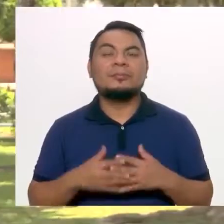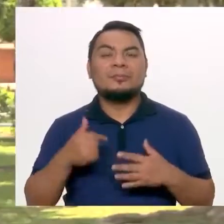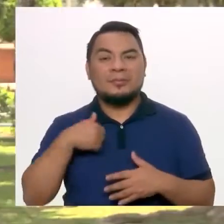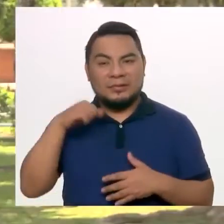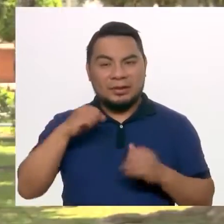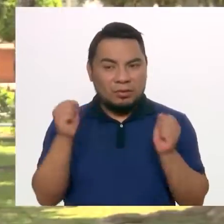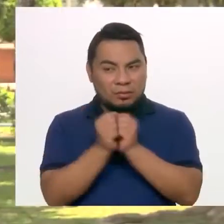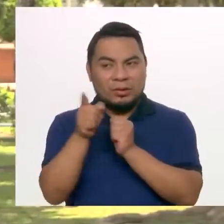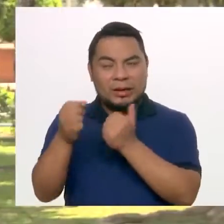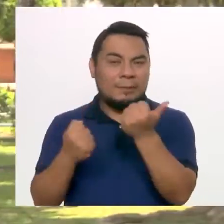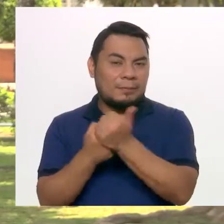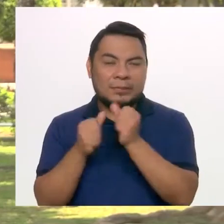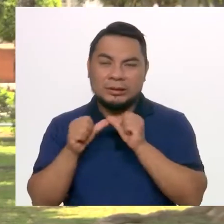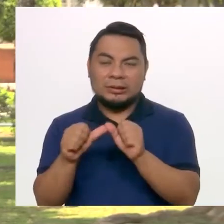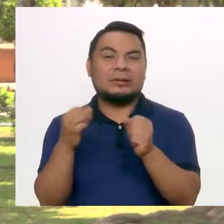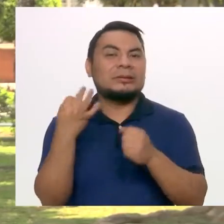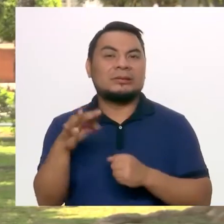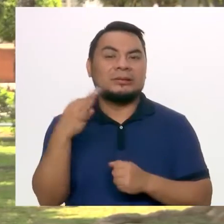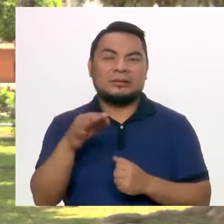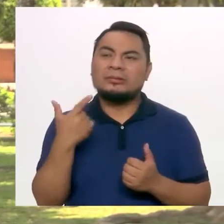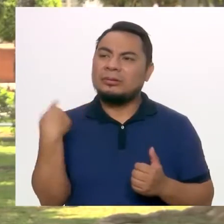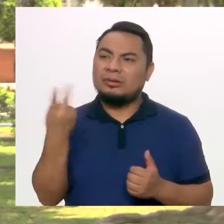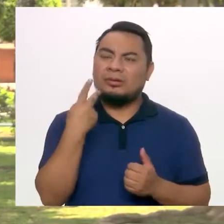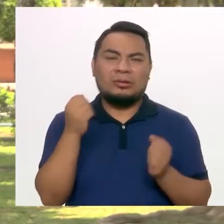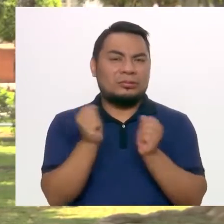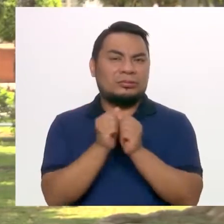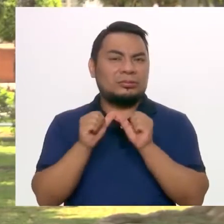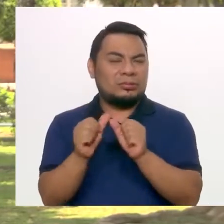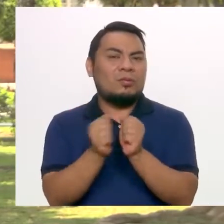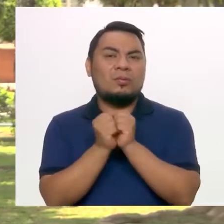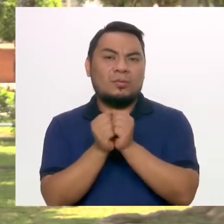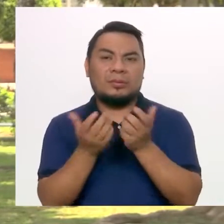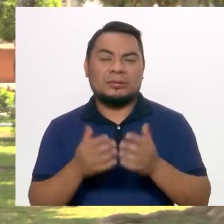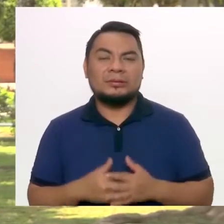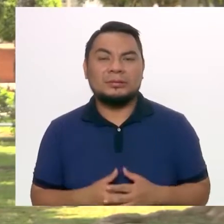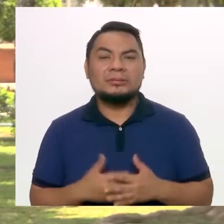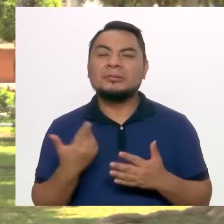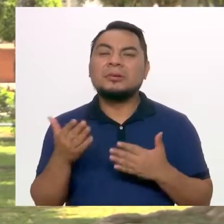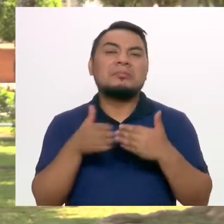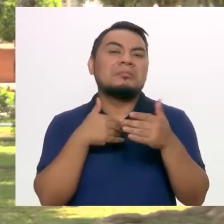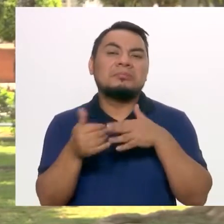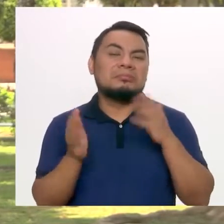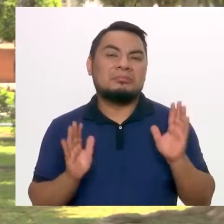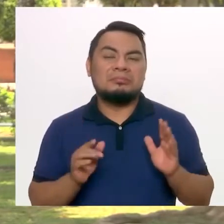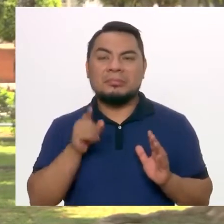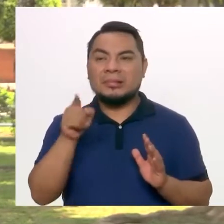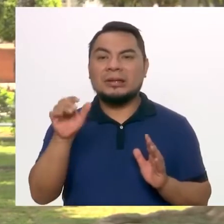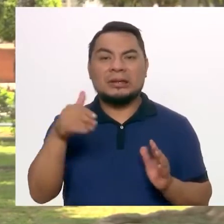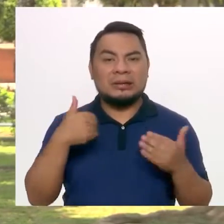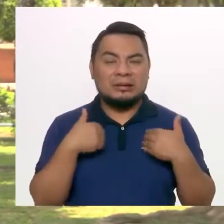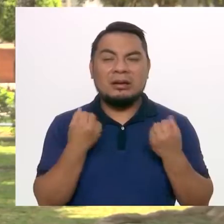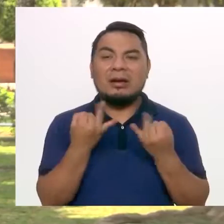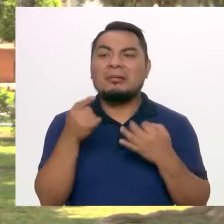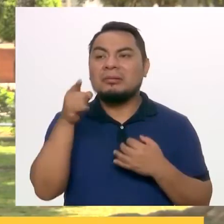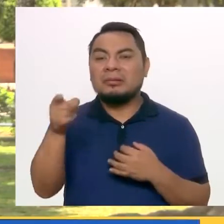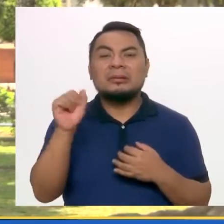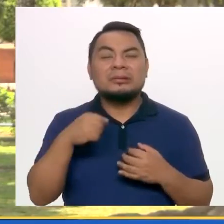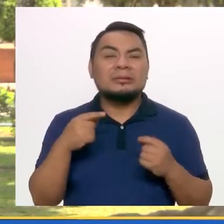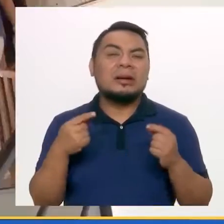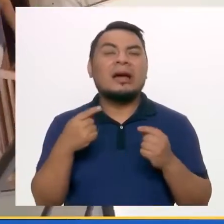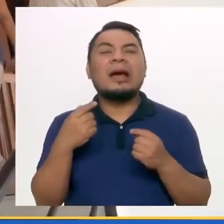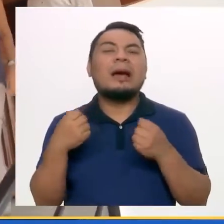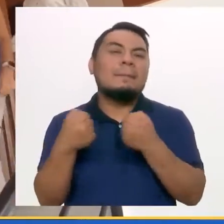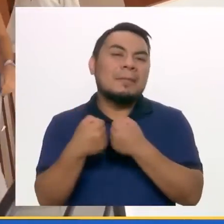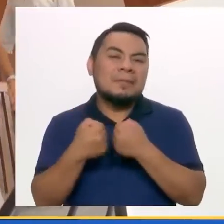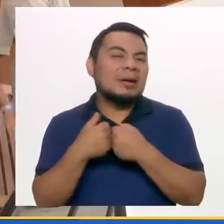Siempre voy a estar ahí para apoyarla, siempre, como siempre hemos estado juntas ahí, no importa que tengamos algunos